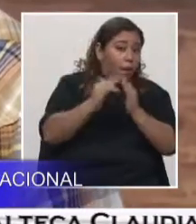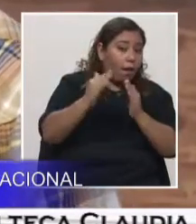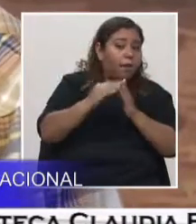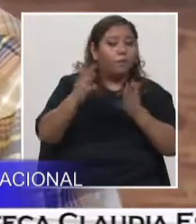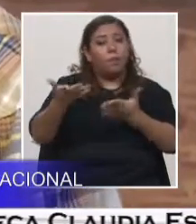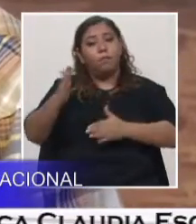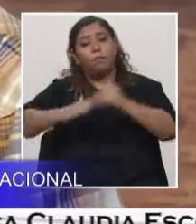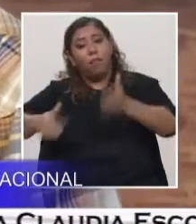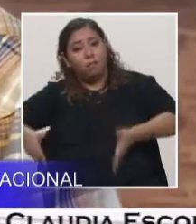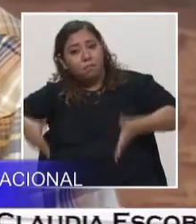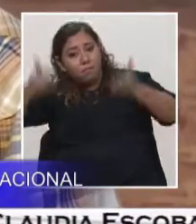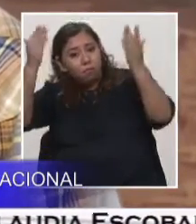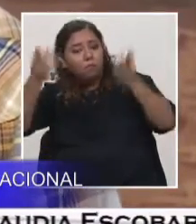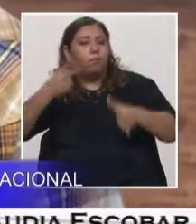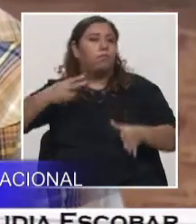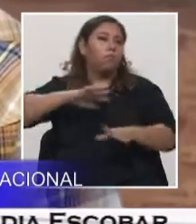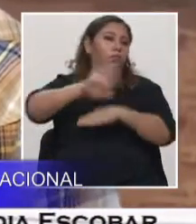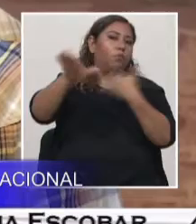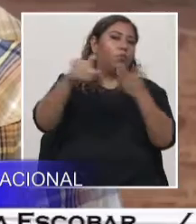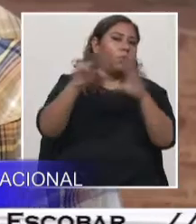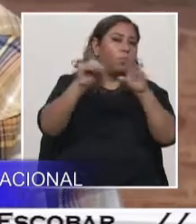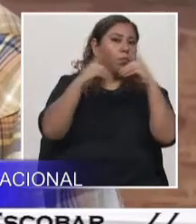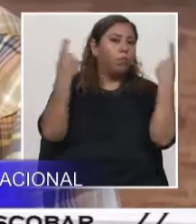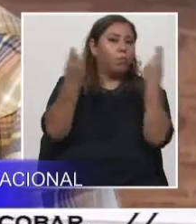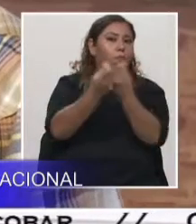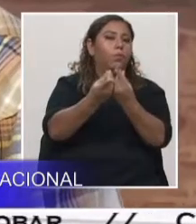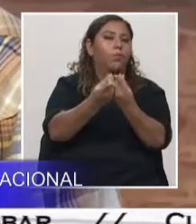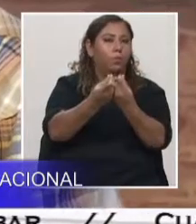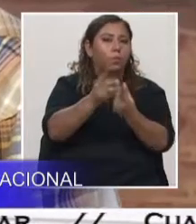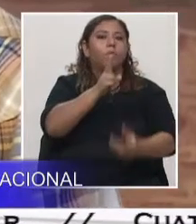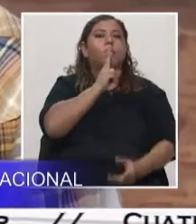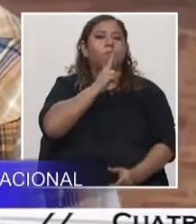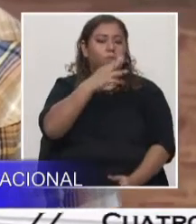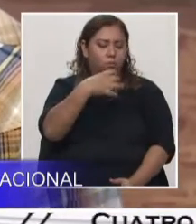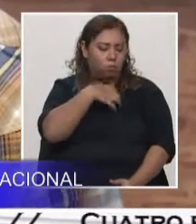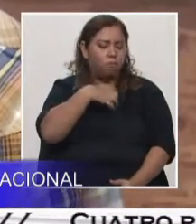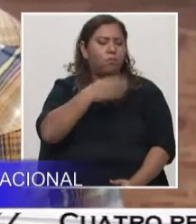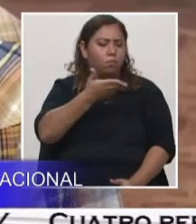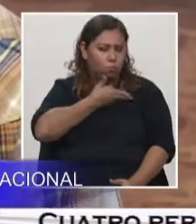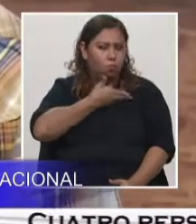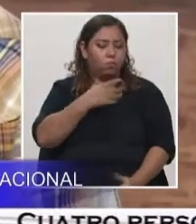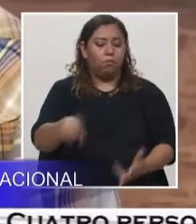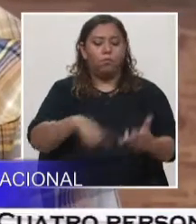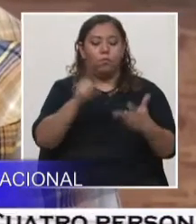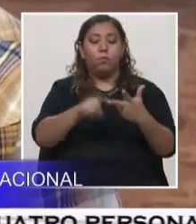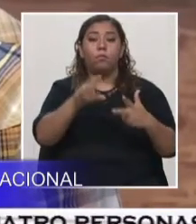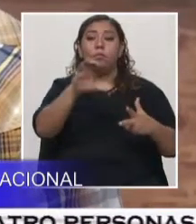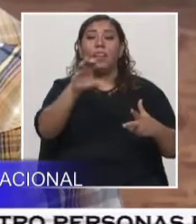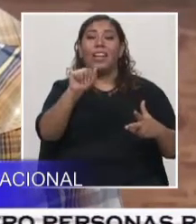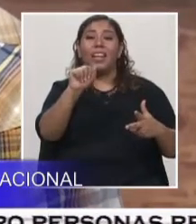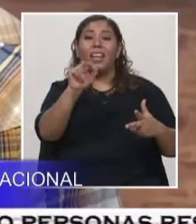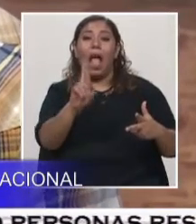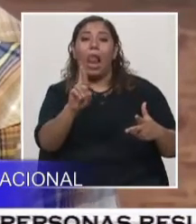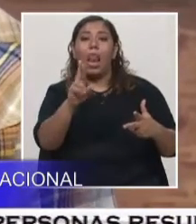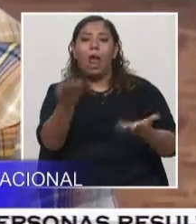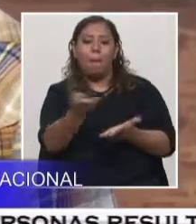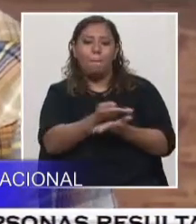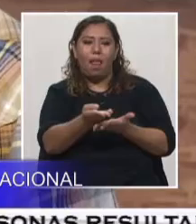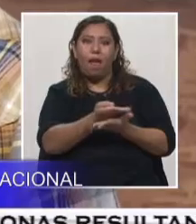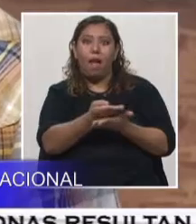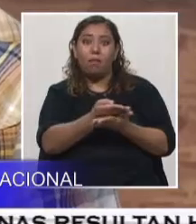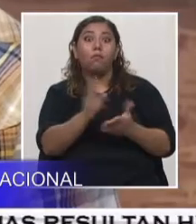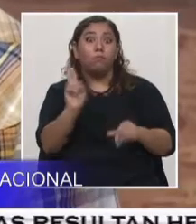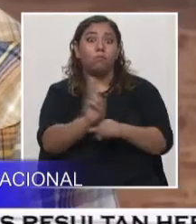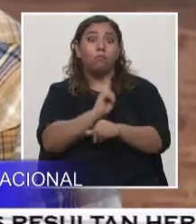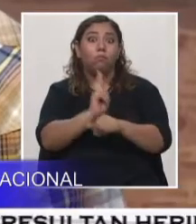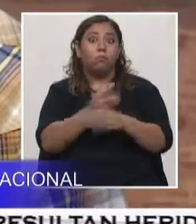departamentos de nuestro país tienen explotación de grava y arena. También hay otros elementos importantes como la cal, que también se utiliza mucho en nuestras comunidades.